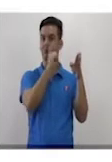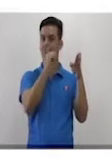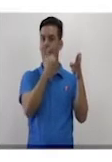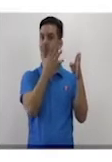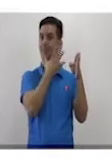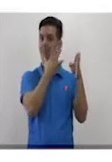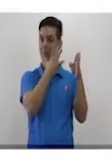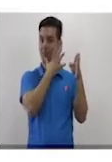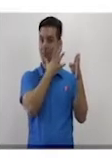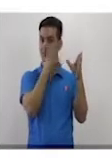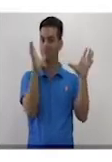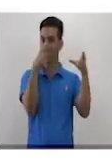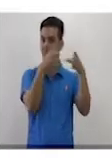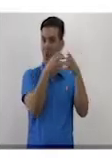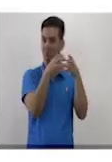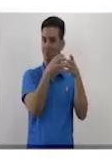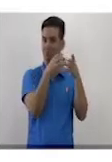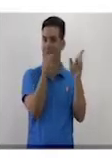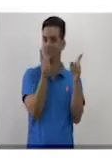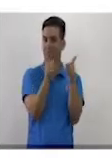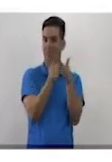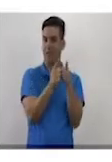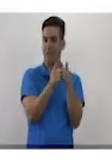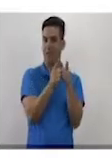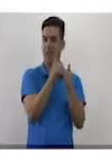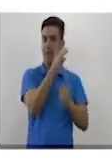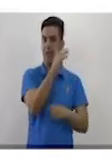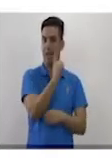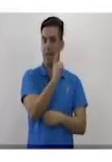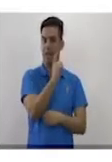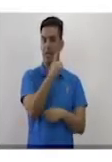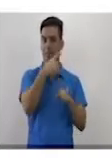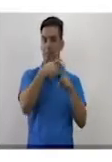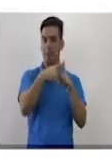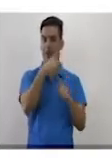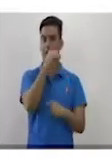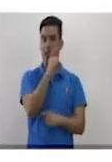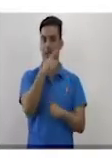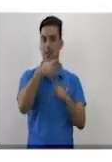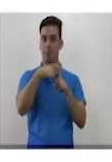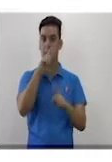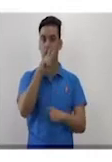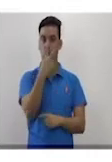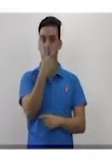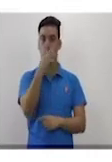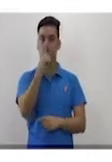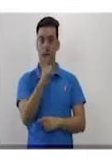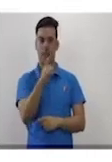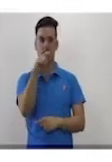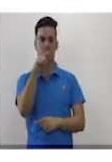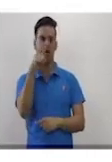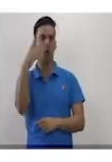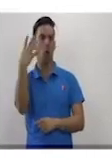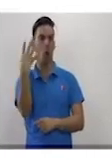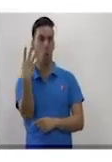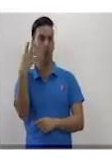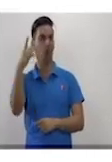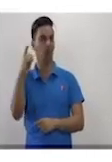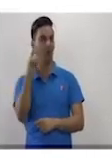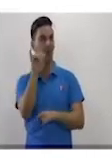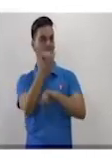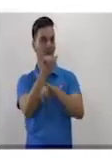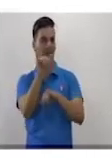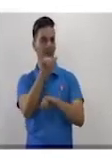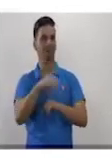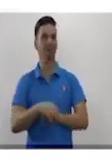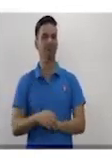Cuando los grupos y los reduzcas, X más X más 2X vas a obtener 4X más 10, que